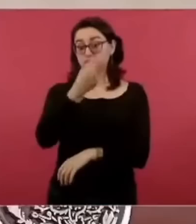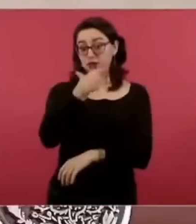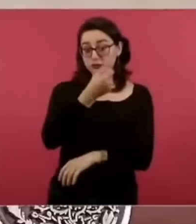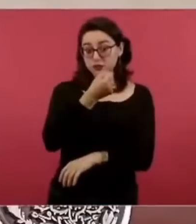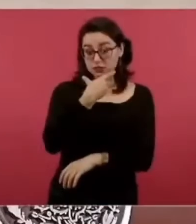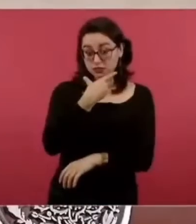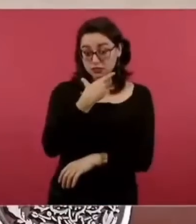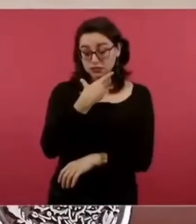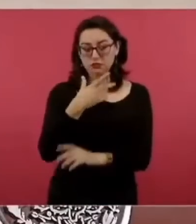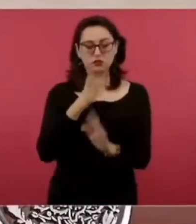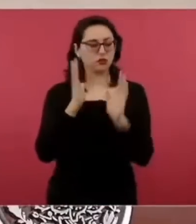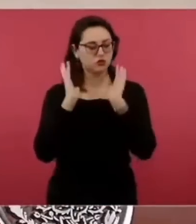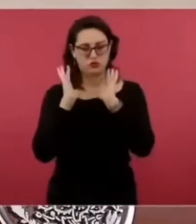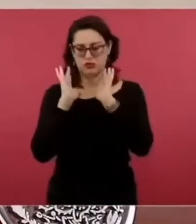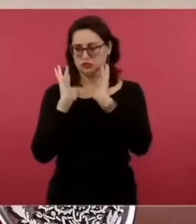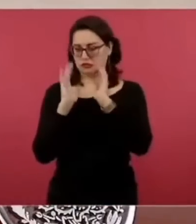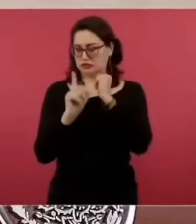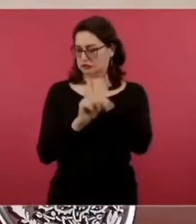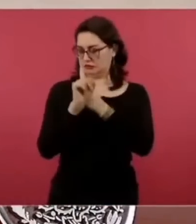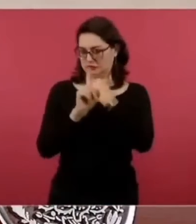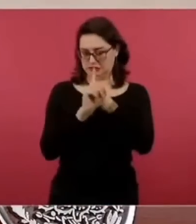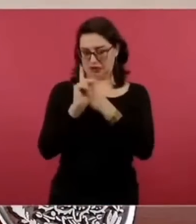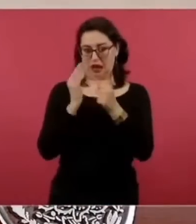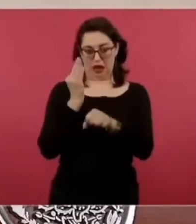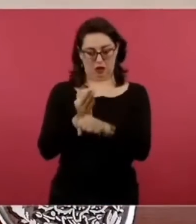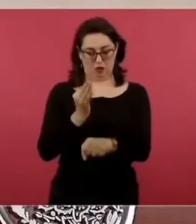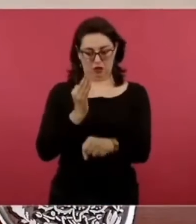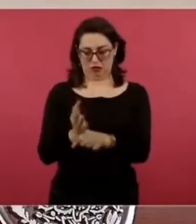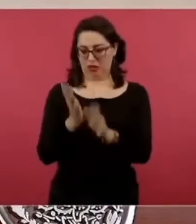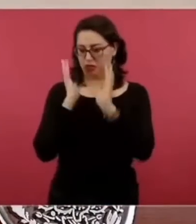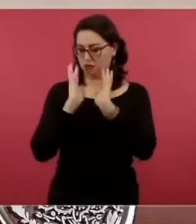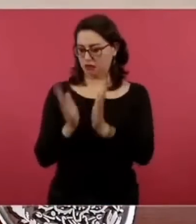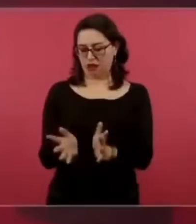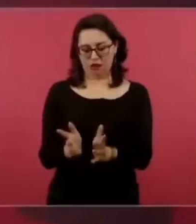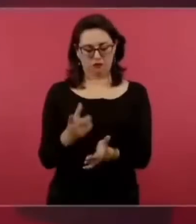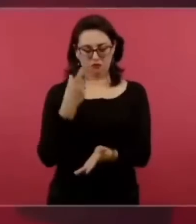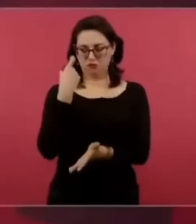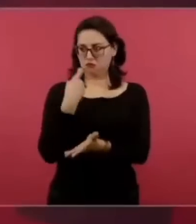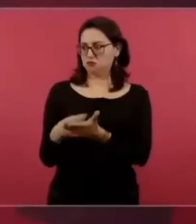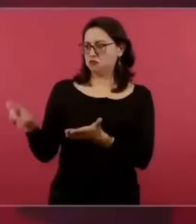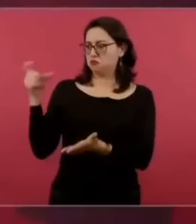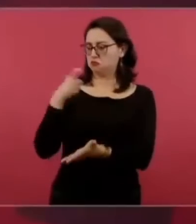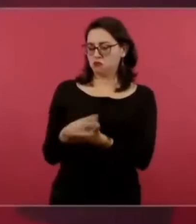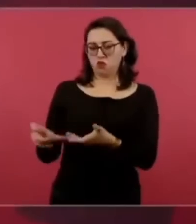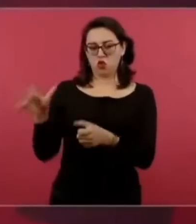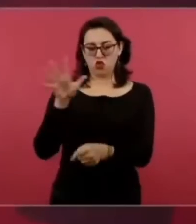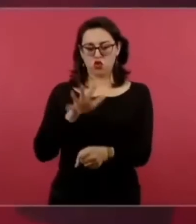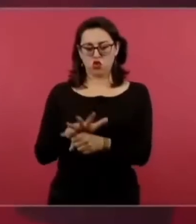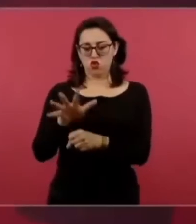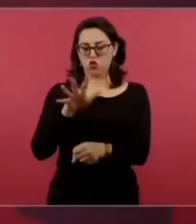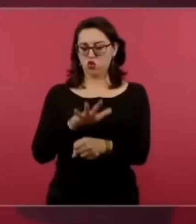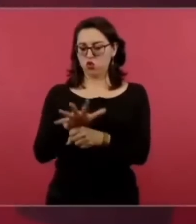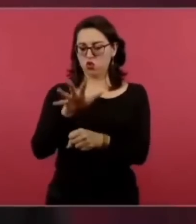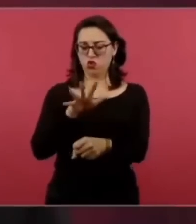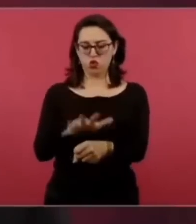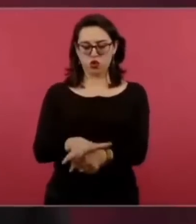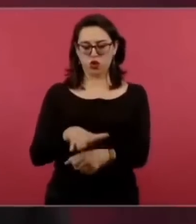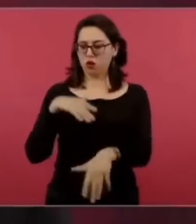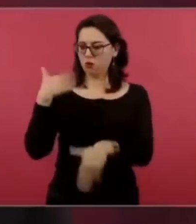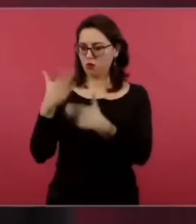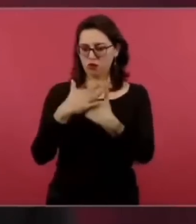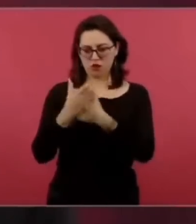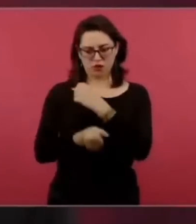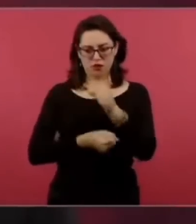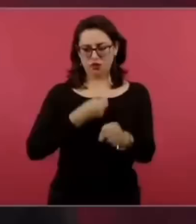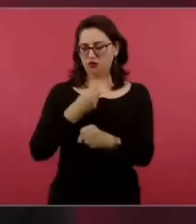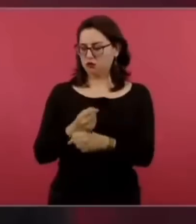comprado medicamentos hasta para el año próximo y nos ahorramos 40 mil millones